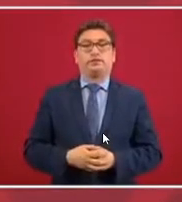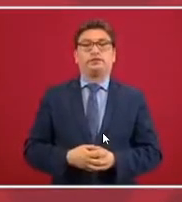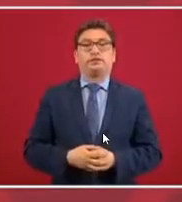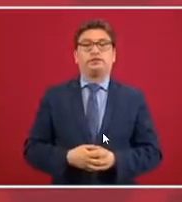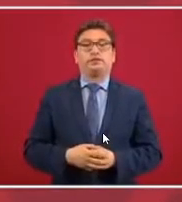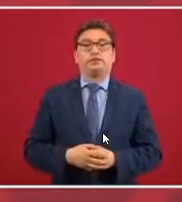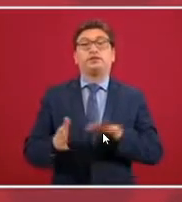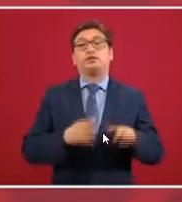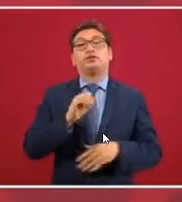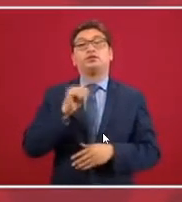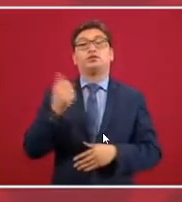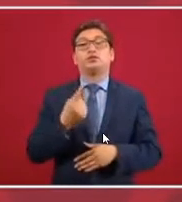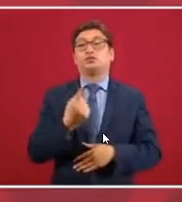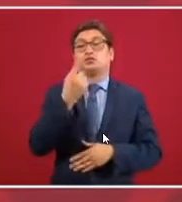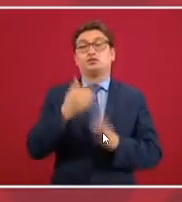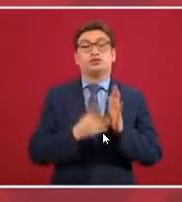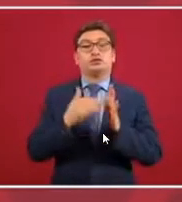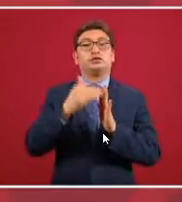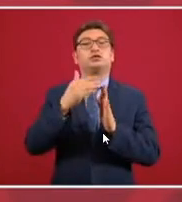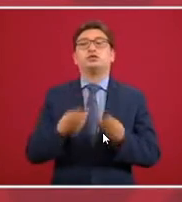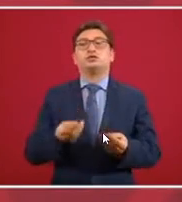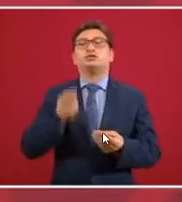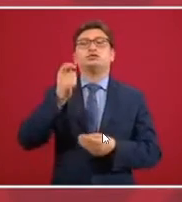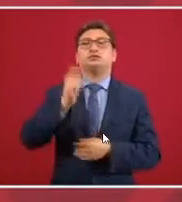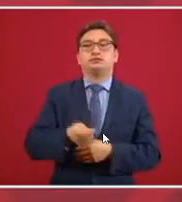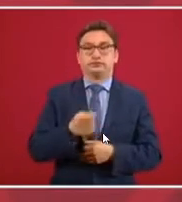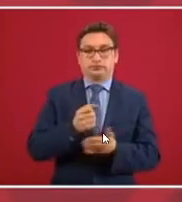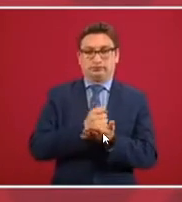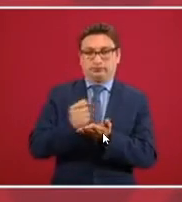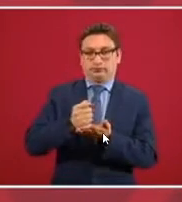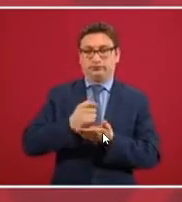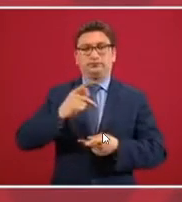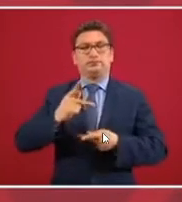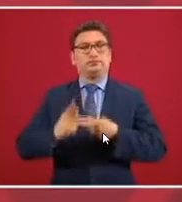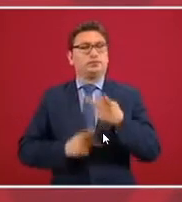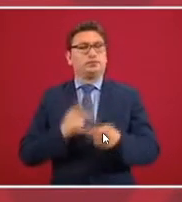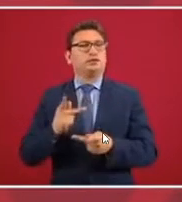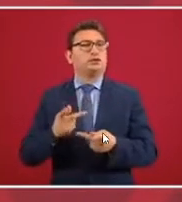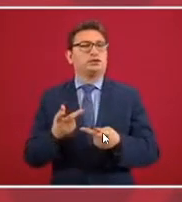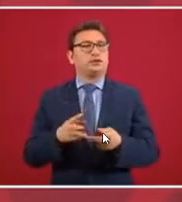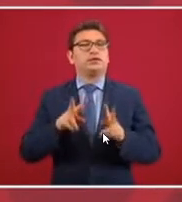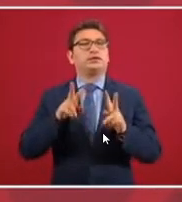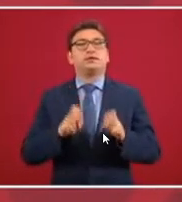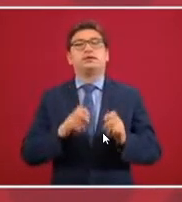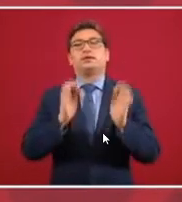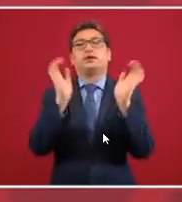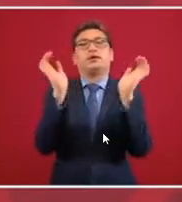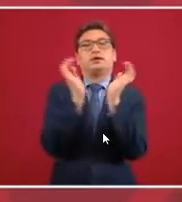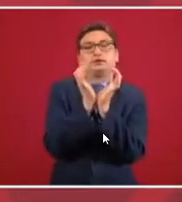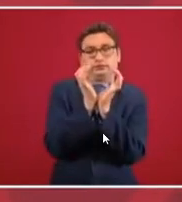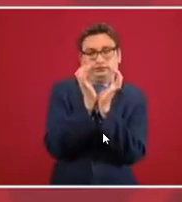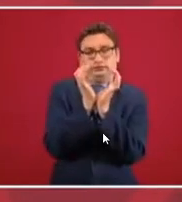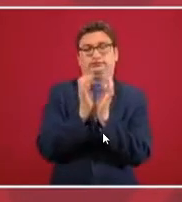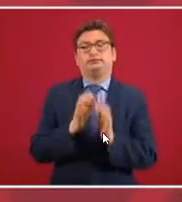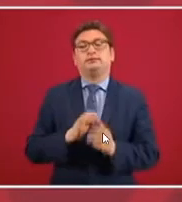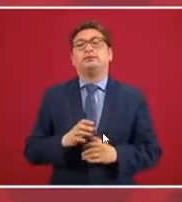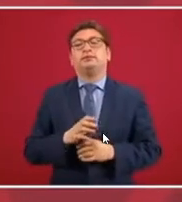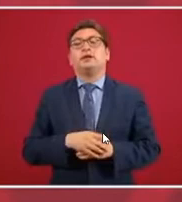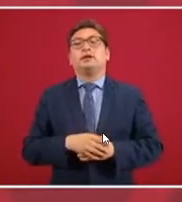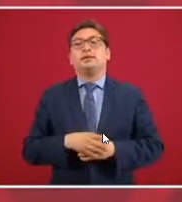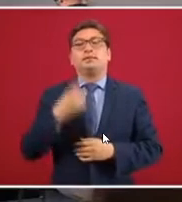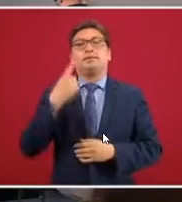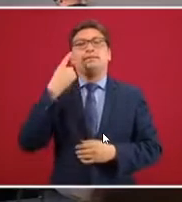es el que tiene que ver con los créditos del Issste para